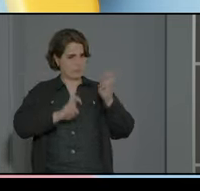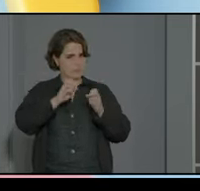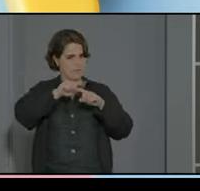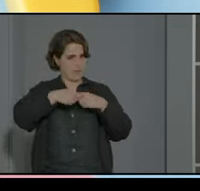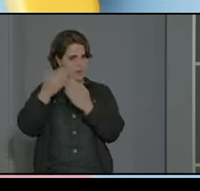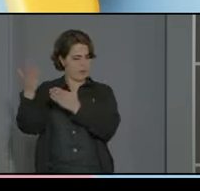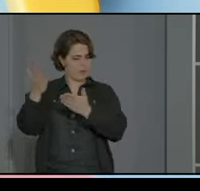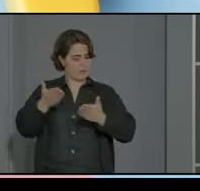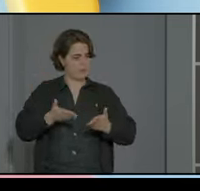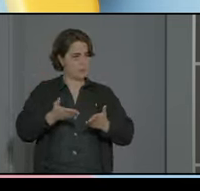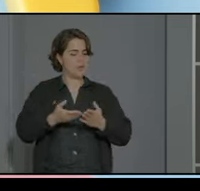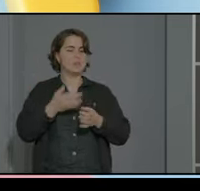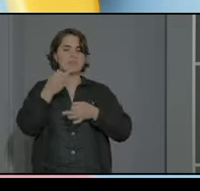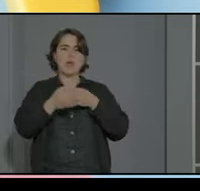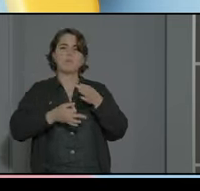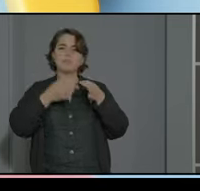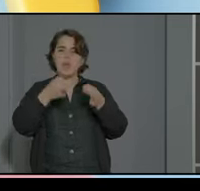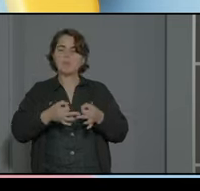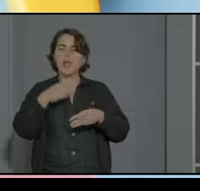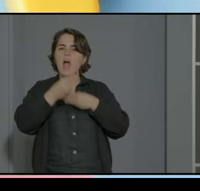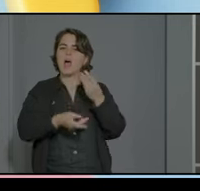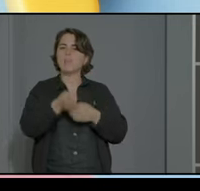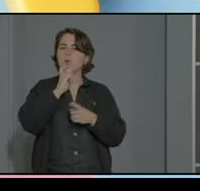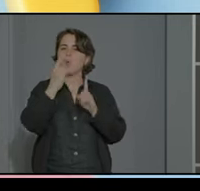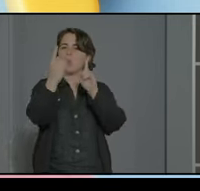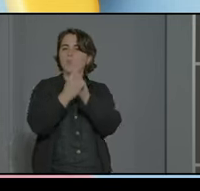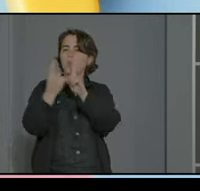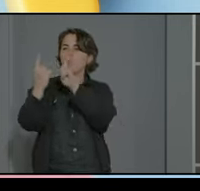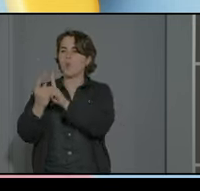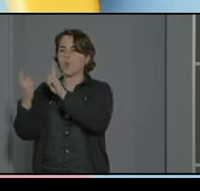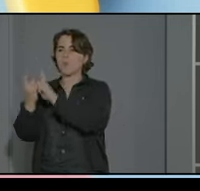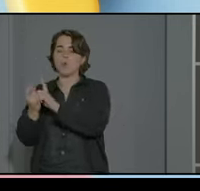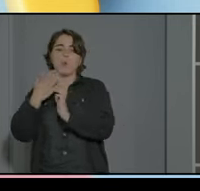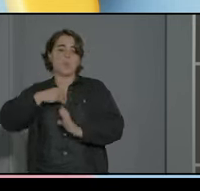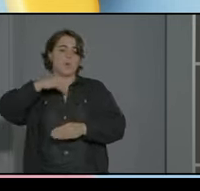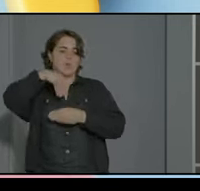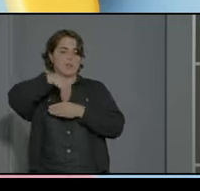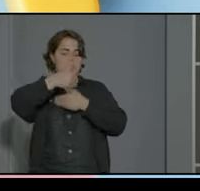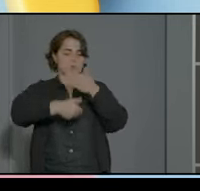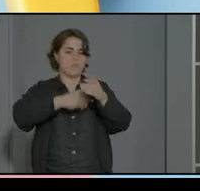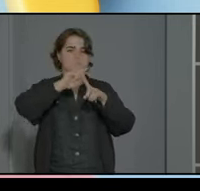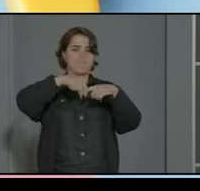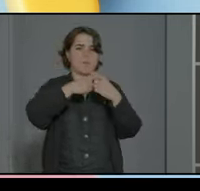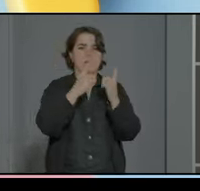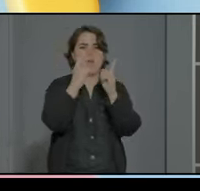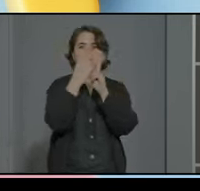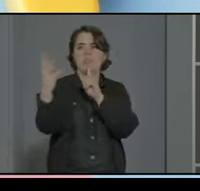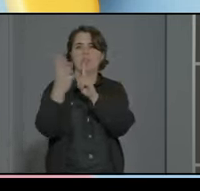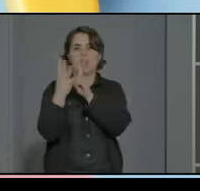pero se intenta hacer de uno a uno o sea que luego puede ocurrir que en el proceso se junten varias familias